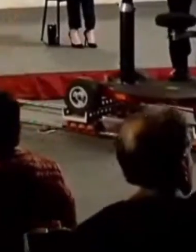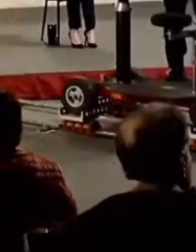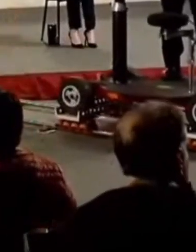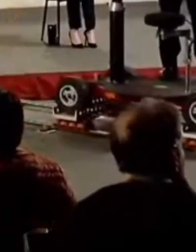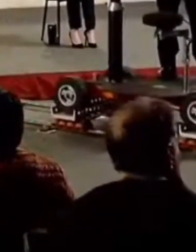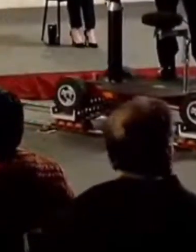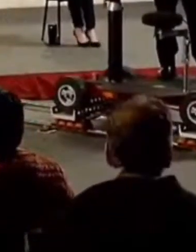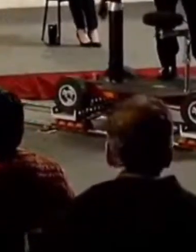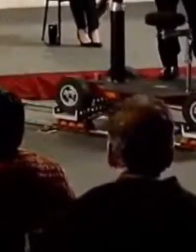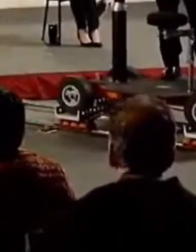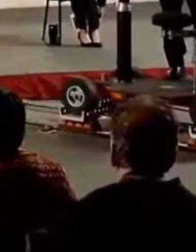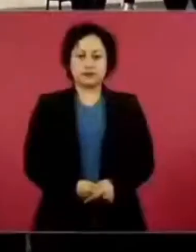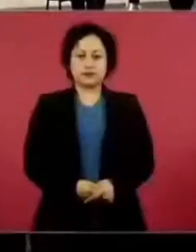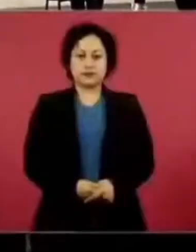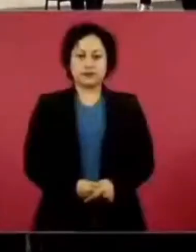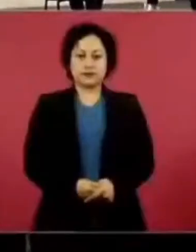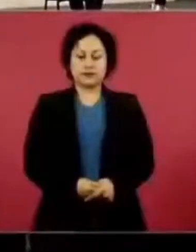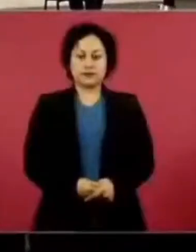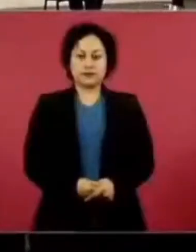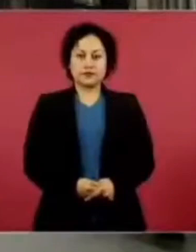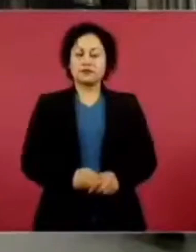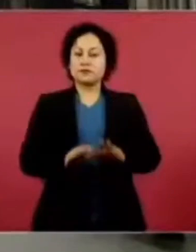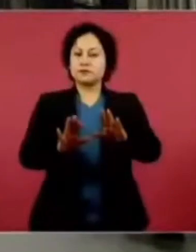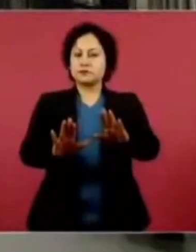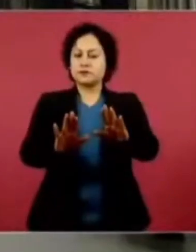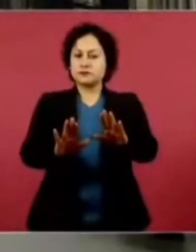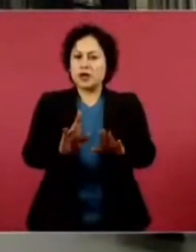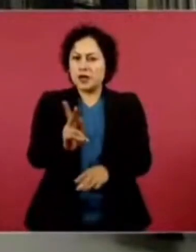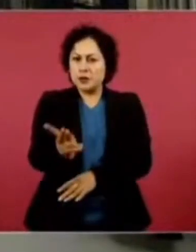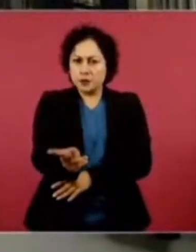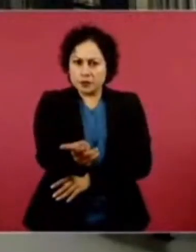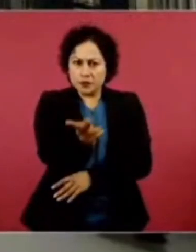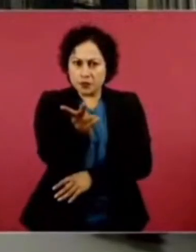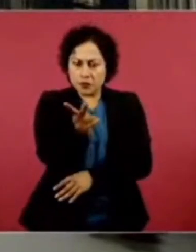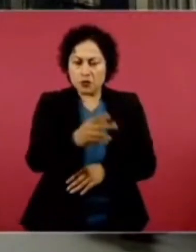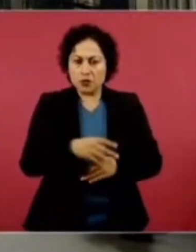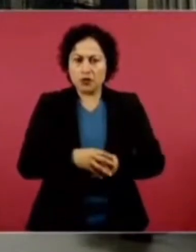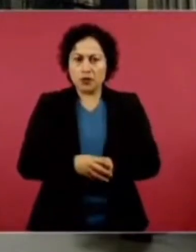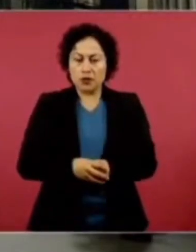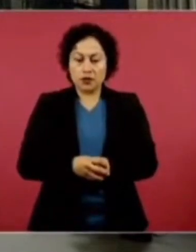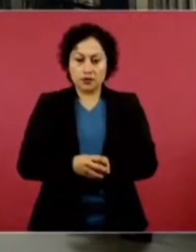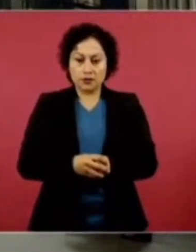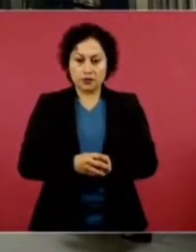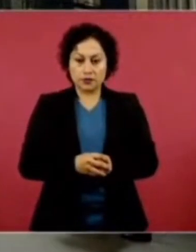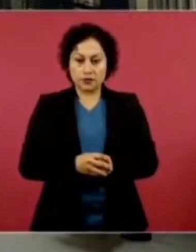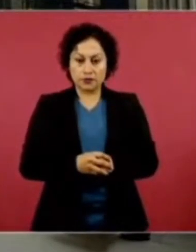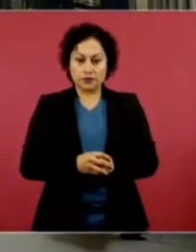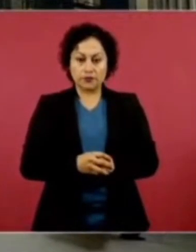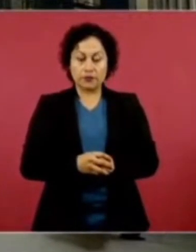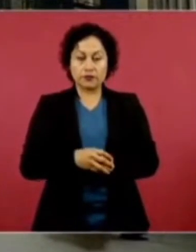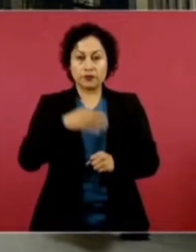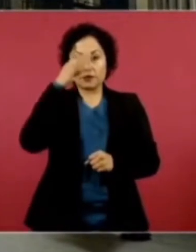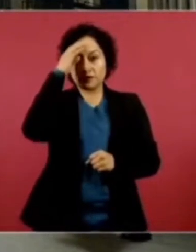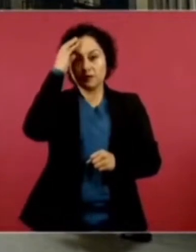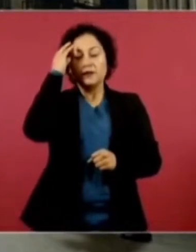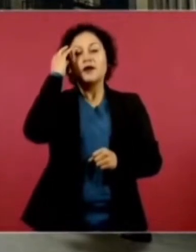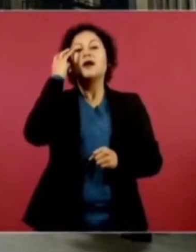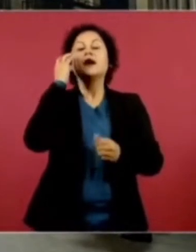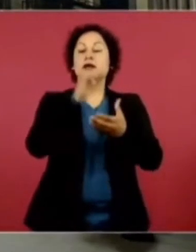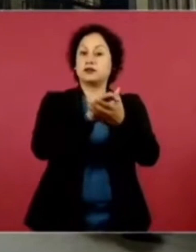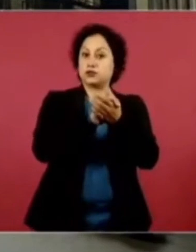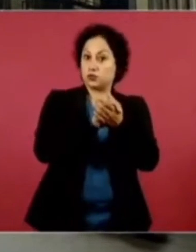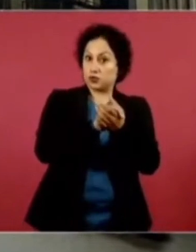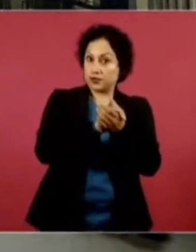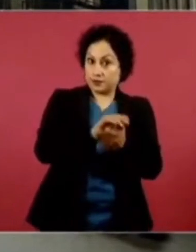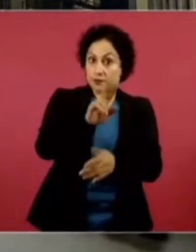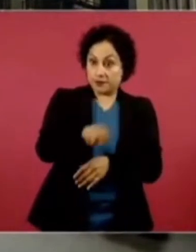A ver, nada más una pregunta, la primera es sorteo y no tiene